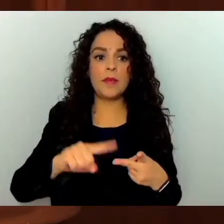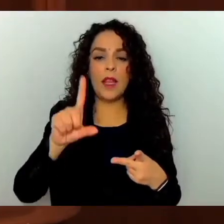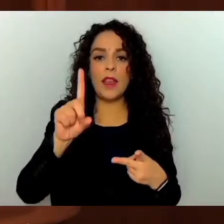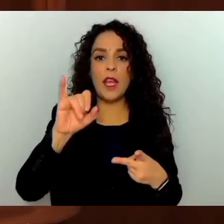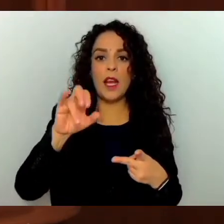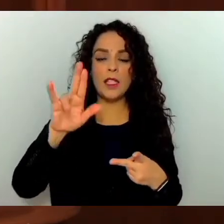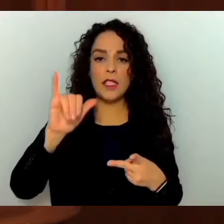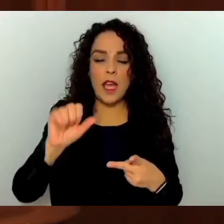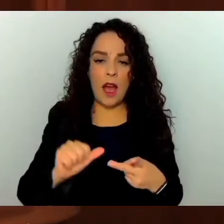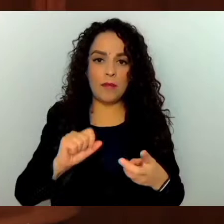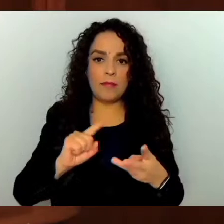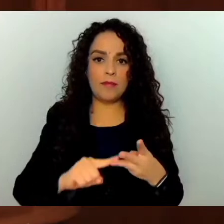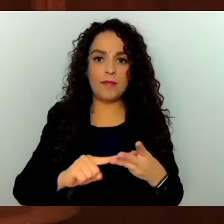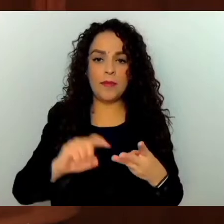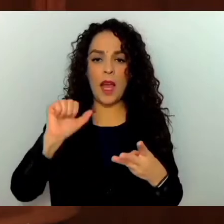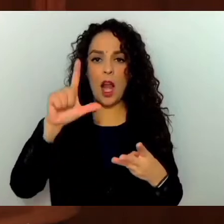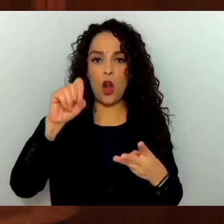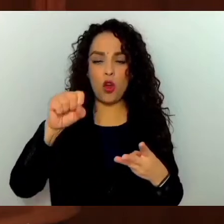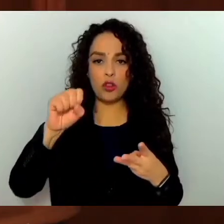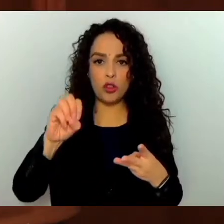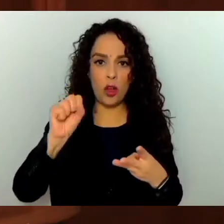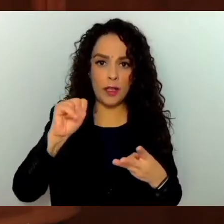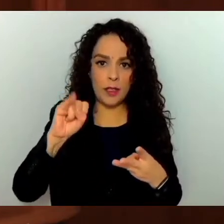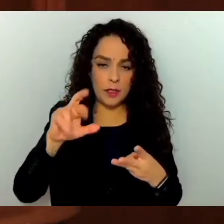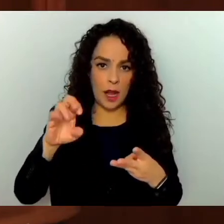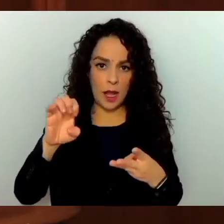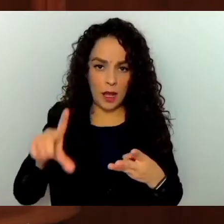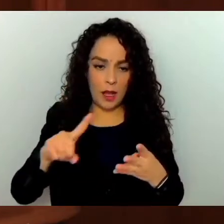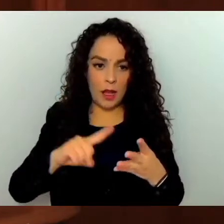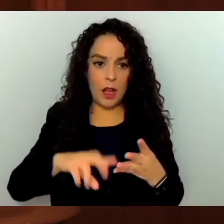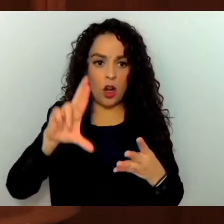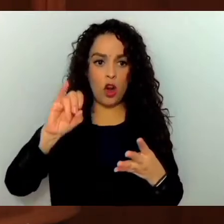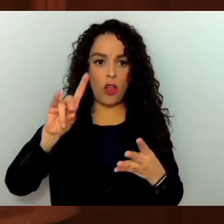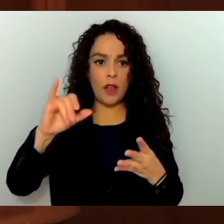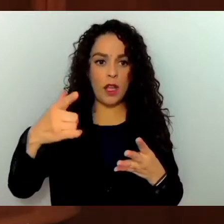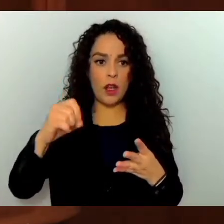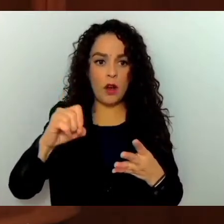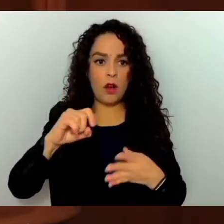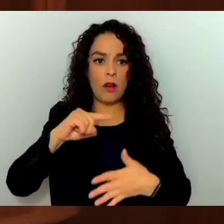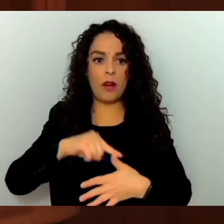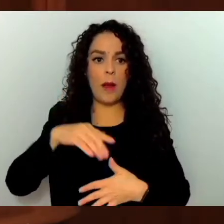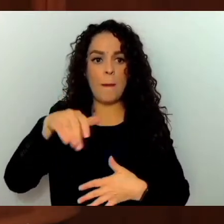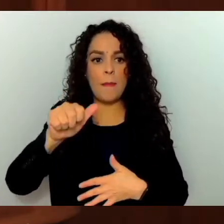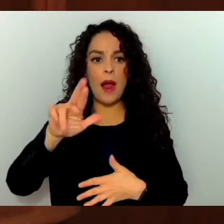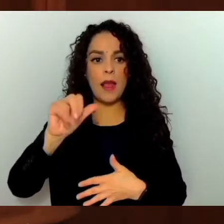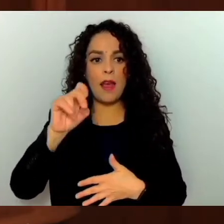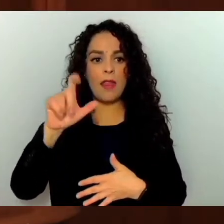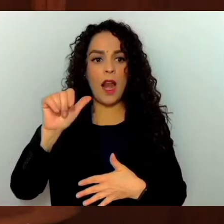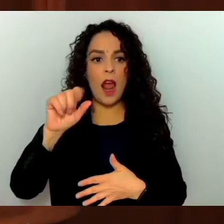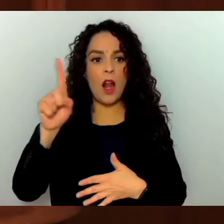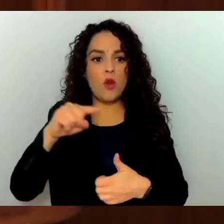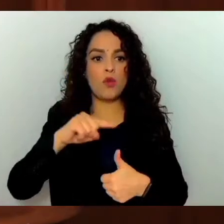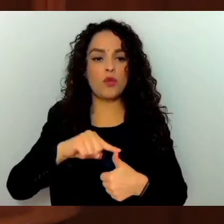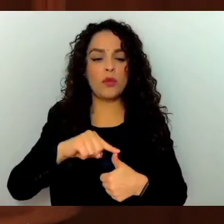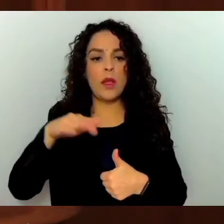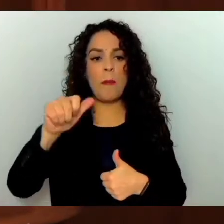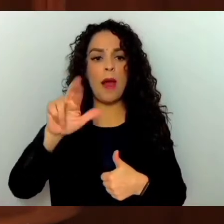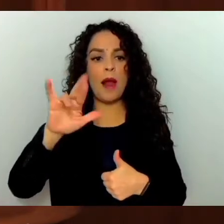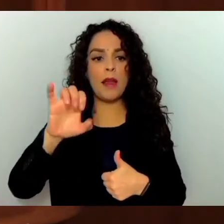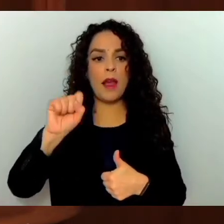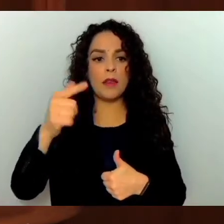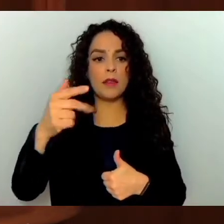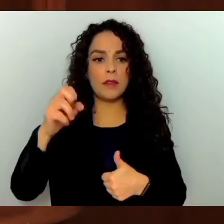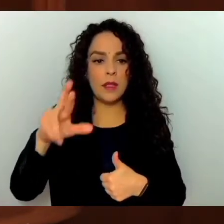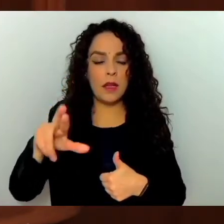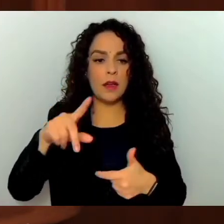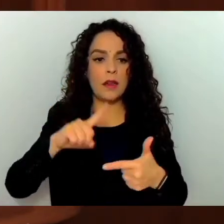García, Alonso Israel Lira Salas, Rodrigo Archundia Barrientos, María de la Luz Quirós Carvajal, María Ester Nolasco